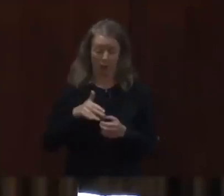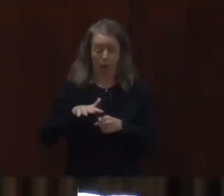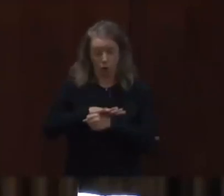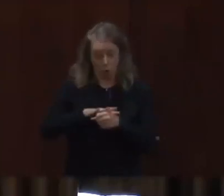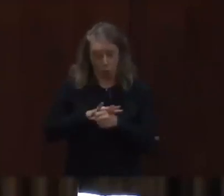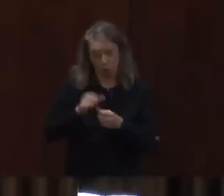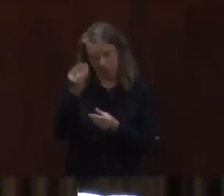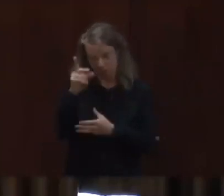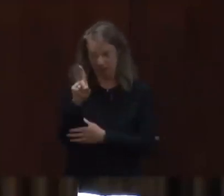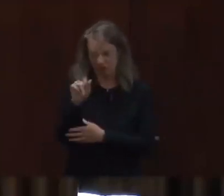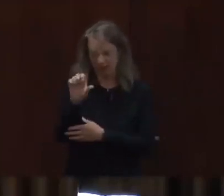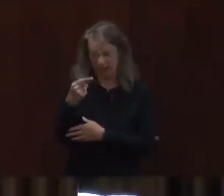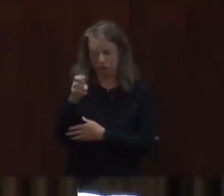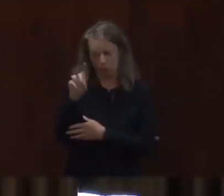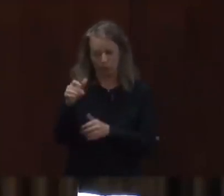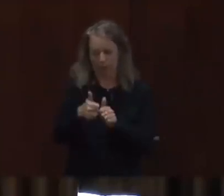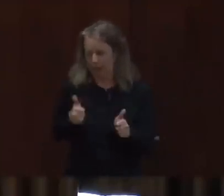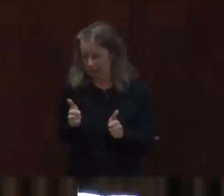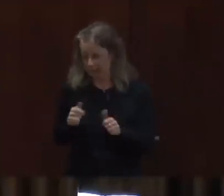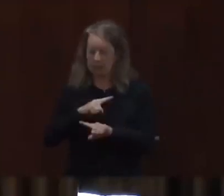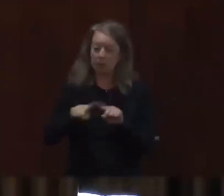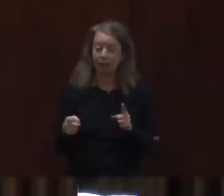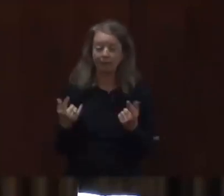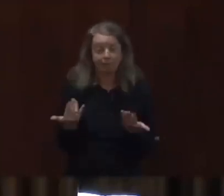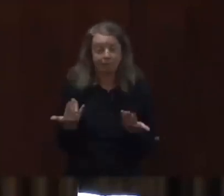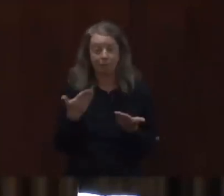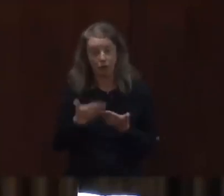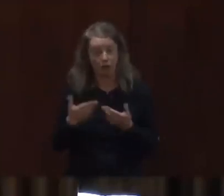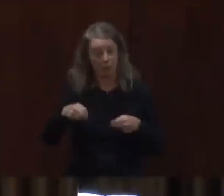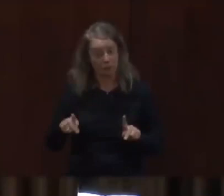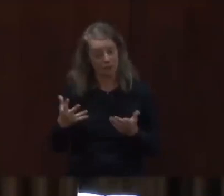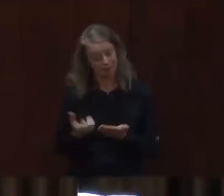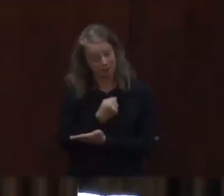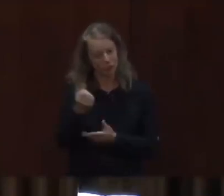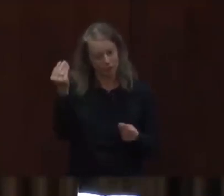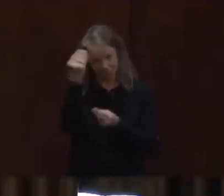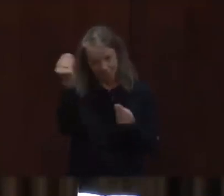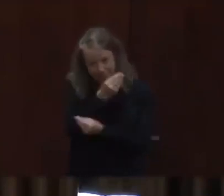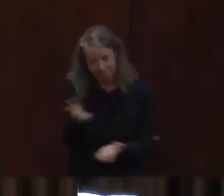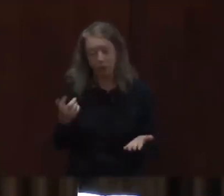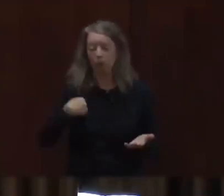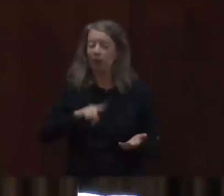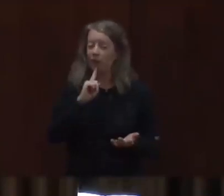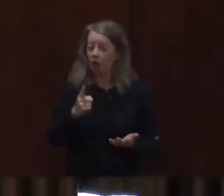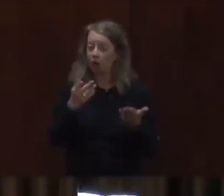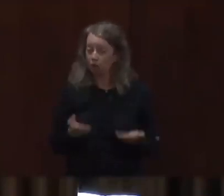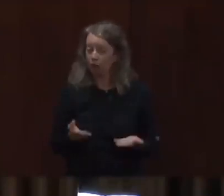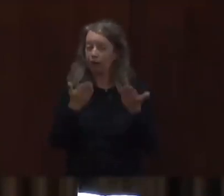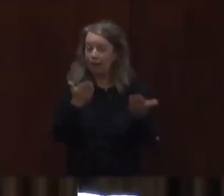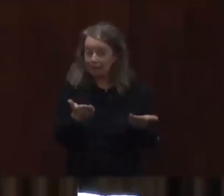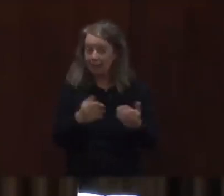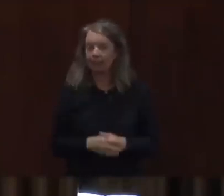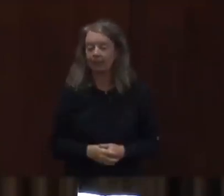de movernos a otro tipo de